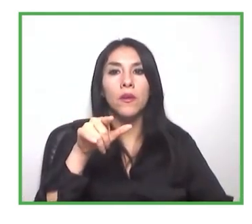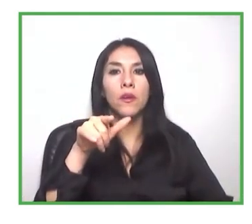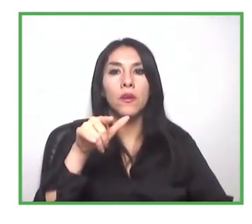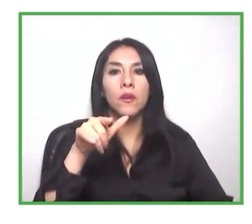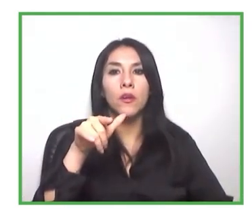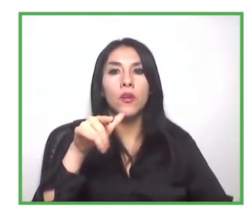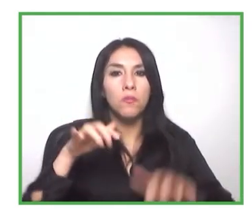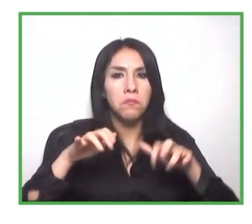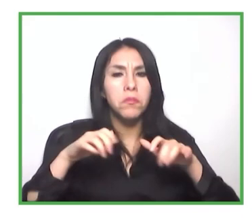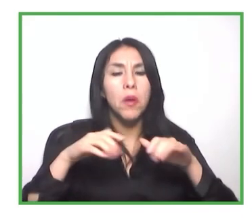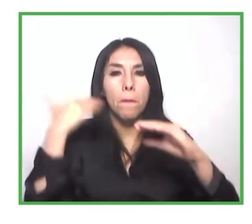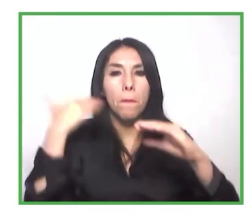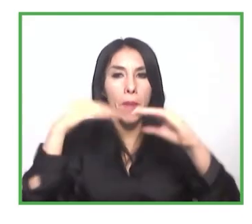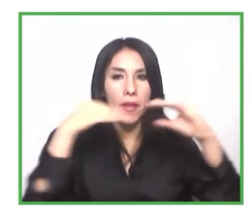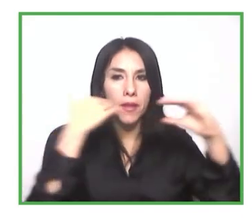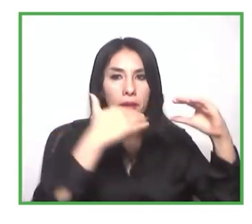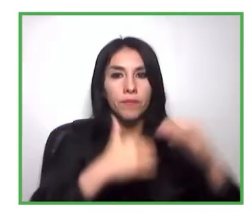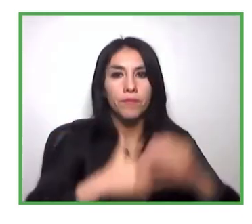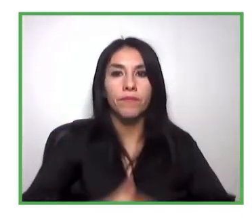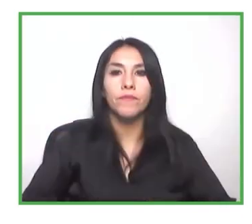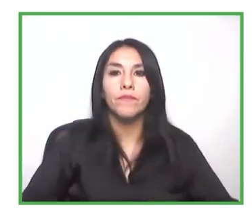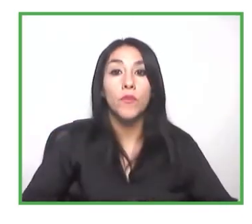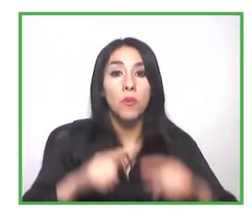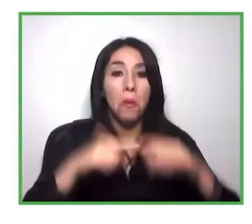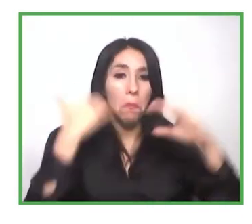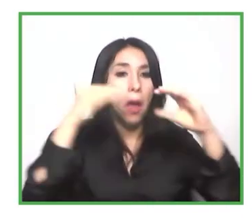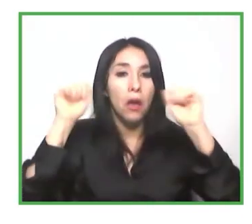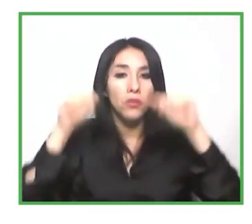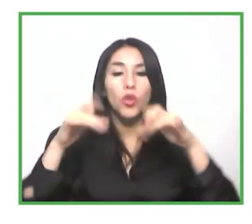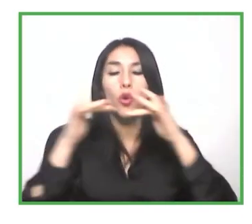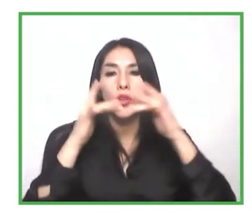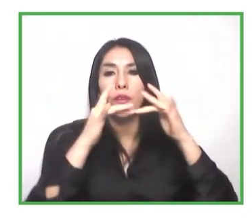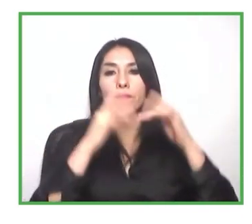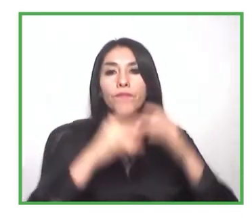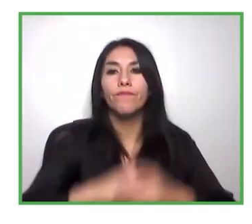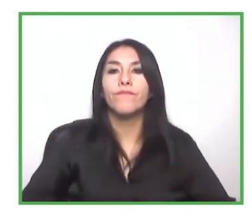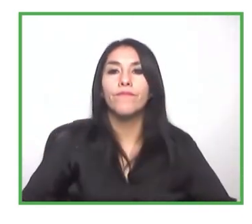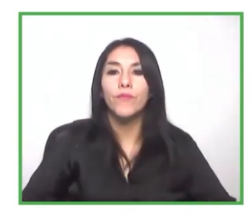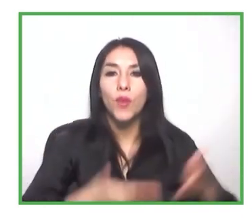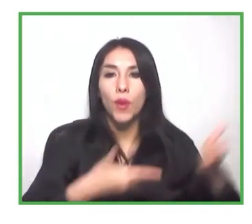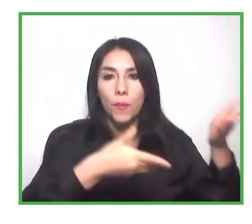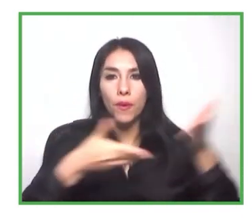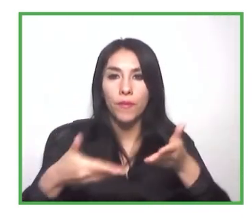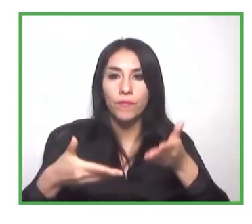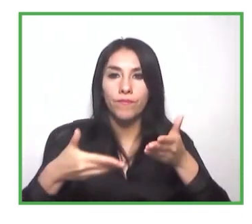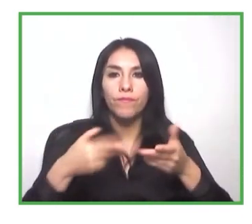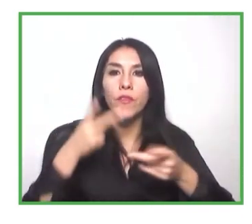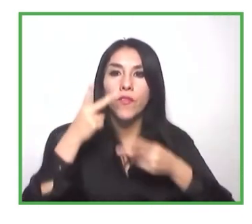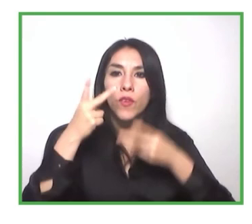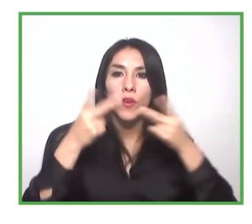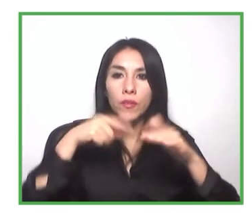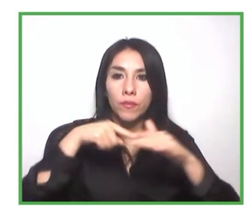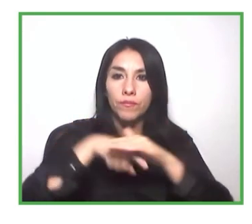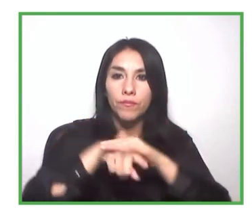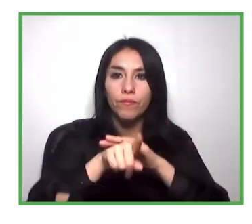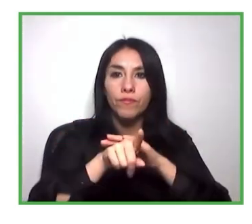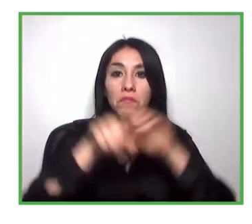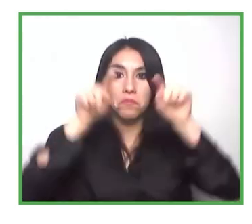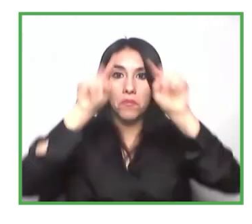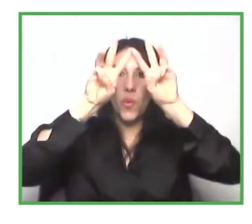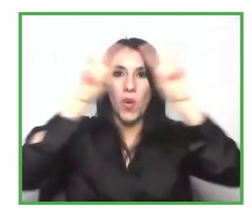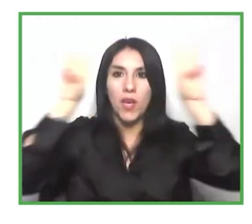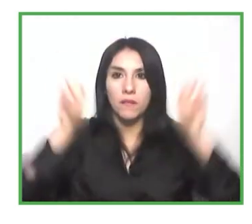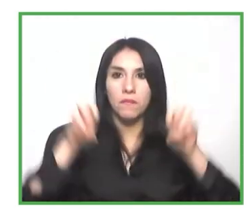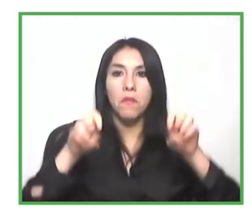trabajo, ya que sin duda la inclusión la tenemos que trabajar en equipo para lograr más y mejor acceso y mejores cosas